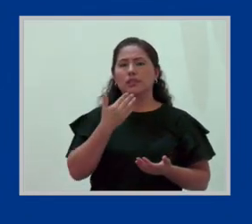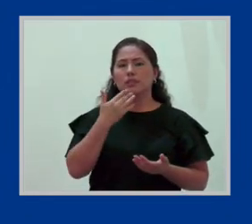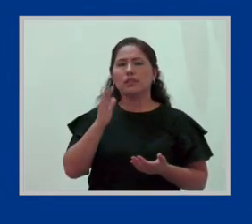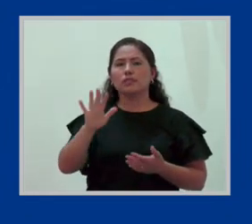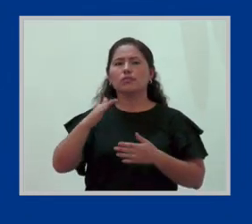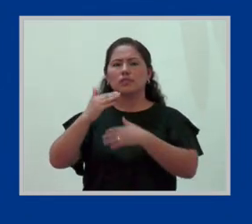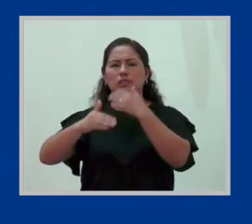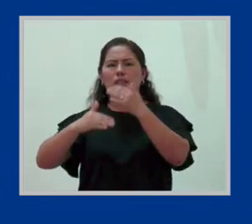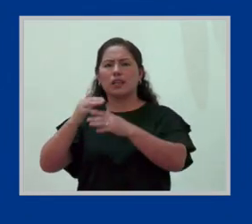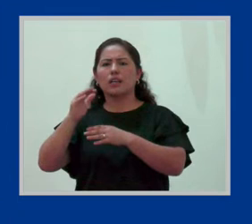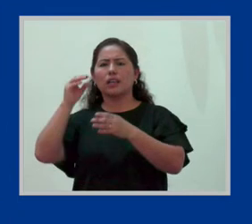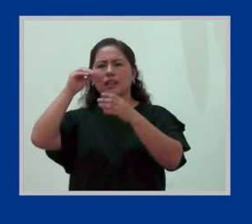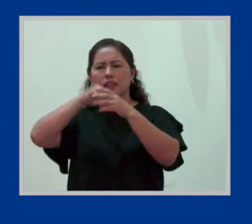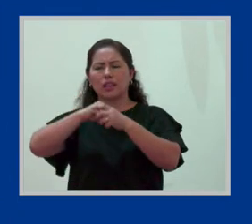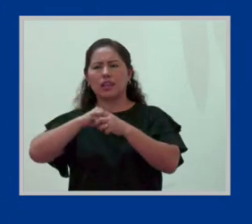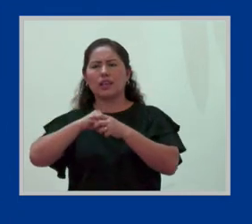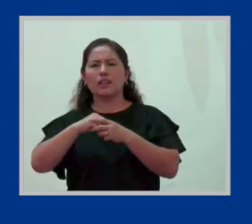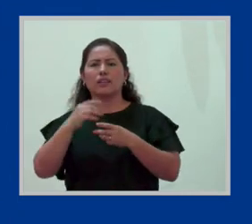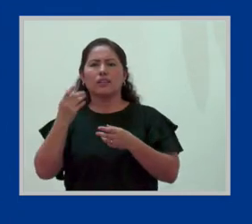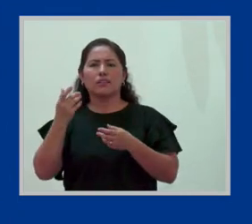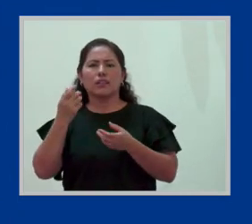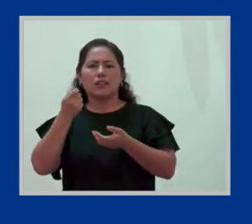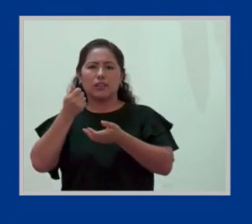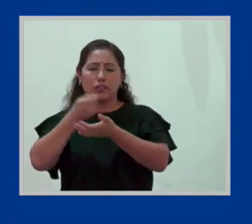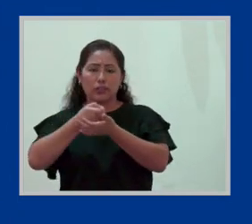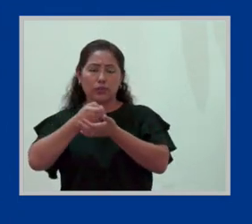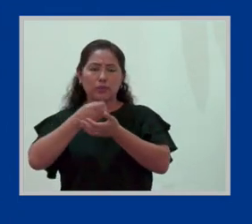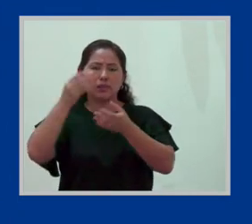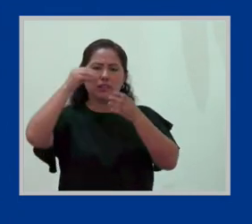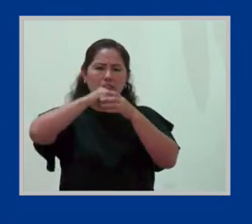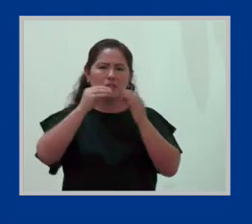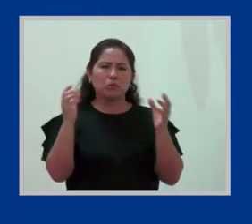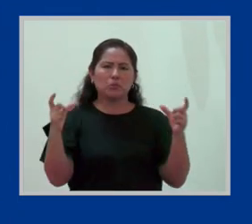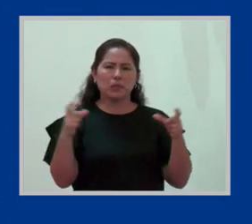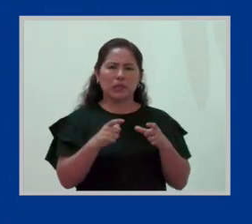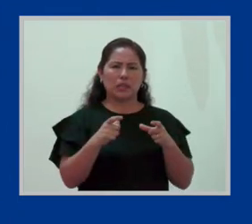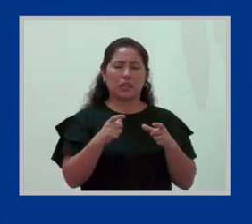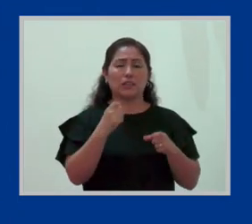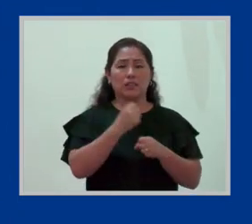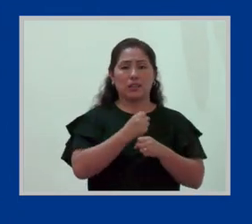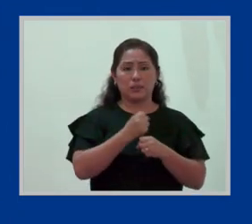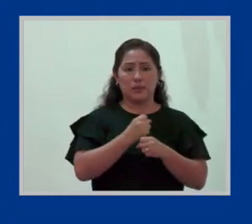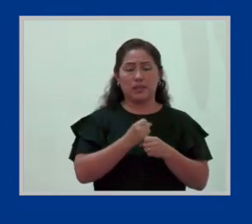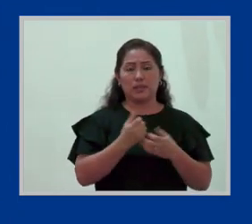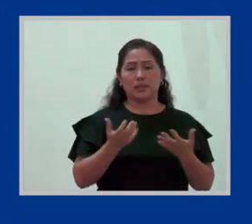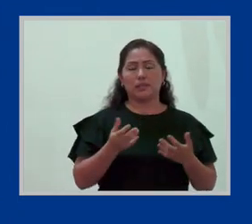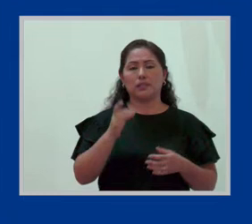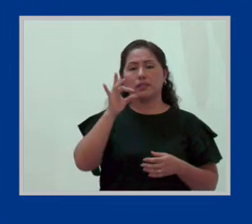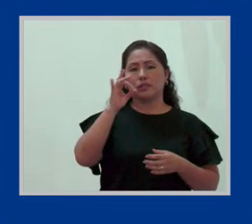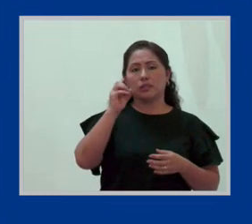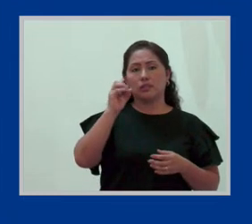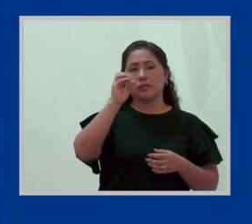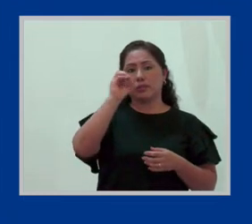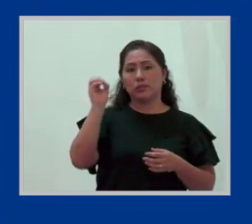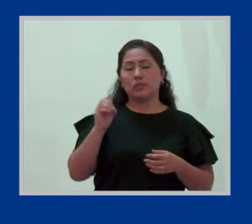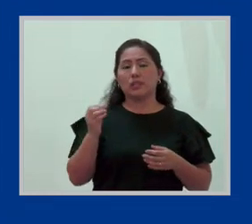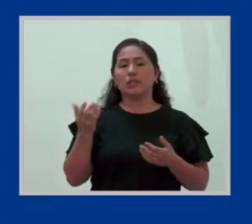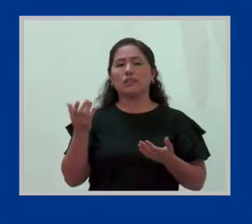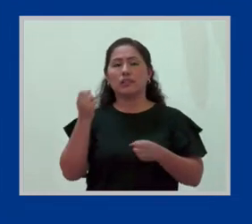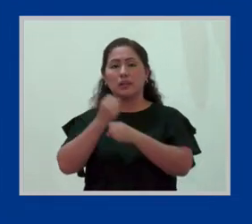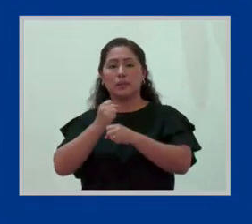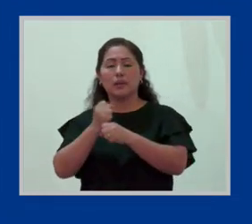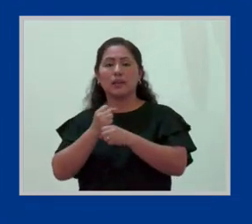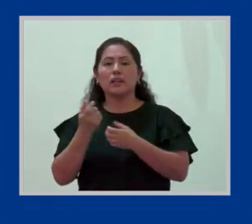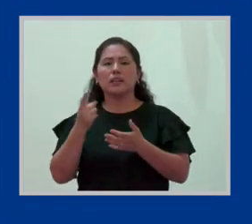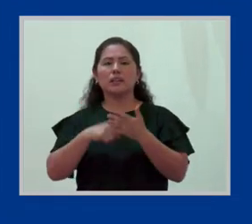económica en la micro o pequeña empresa. 80% de las madres que trabajan lo hacen en